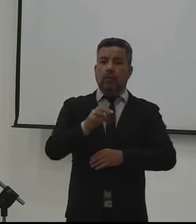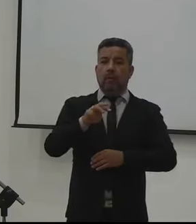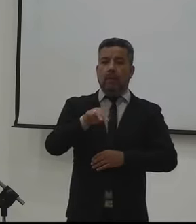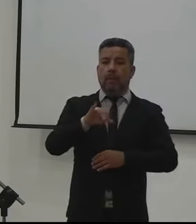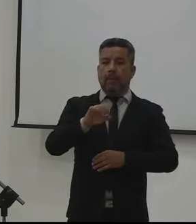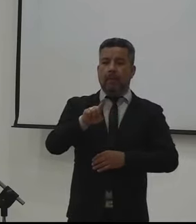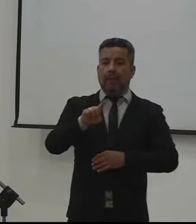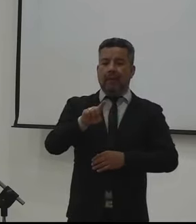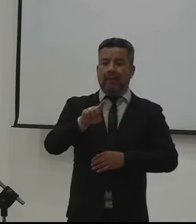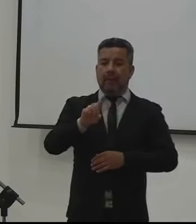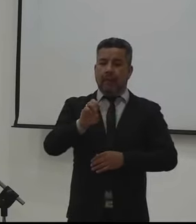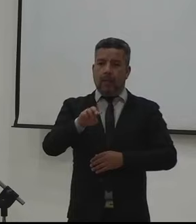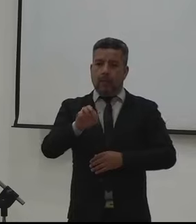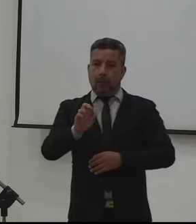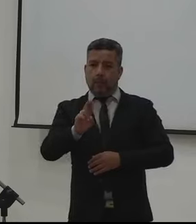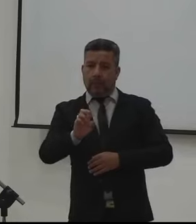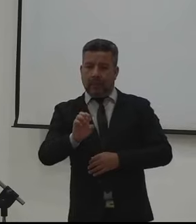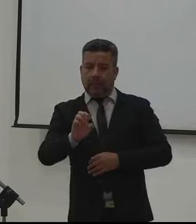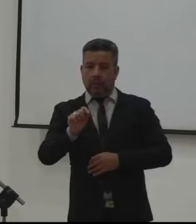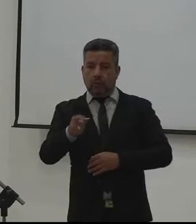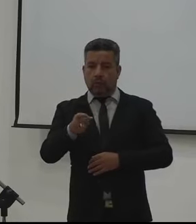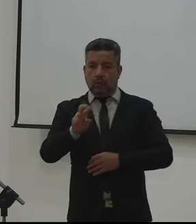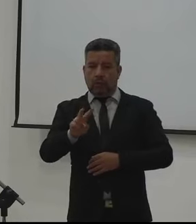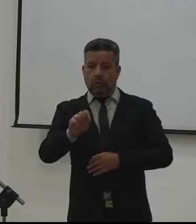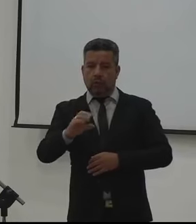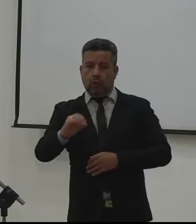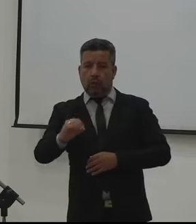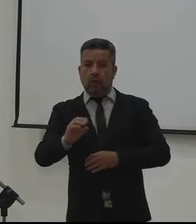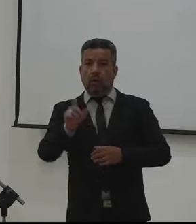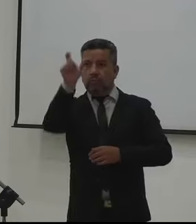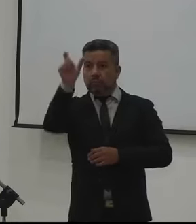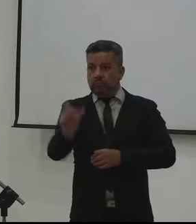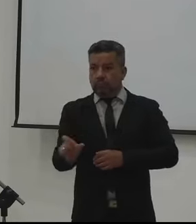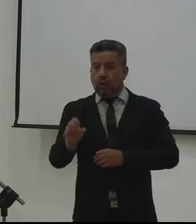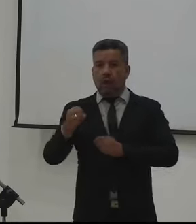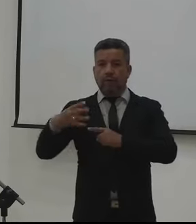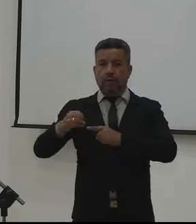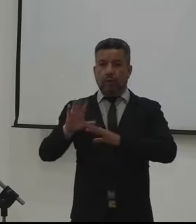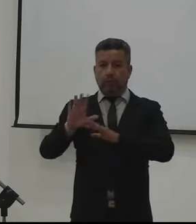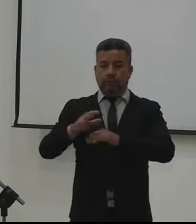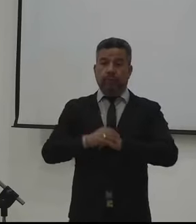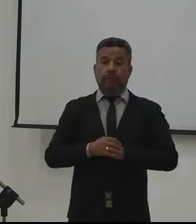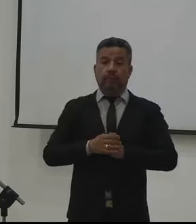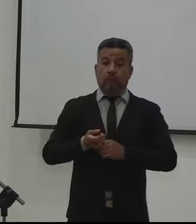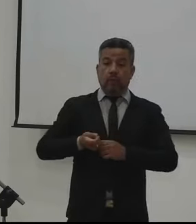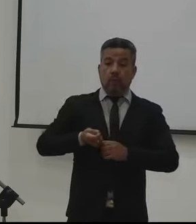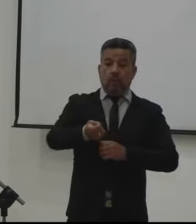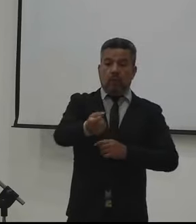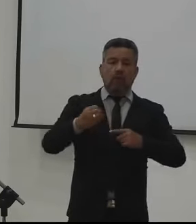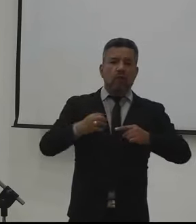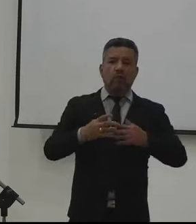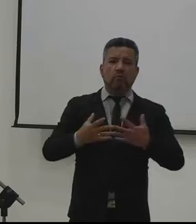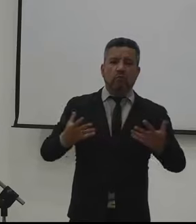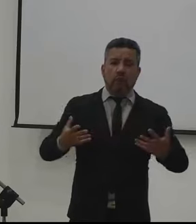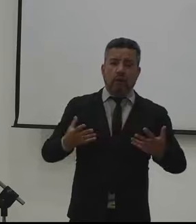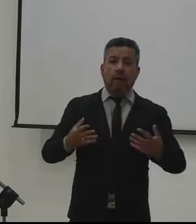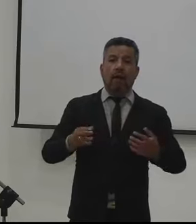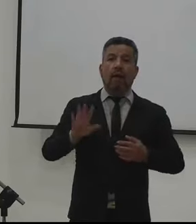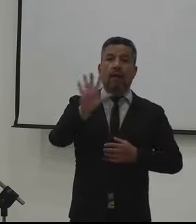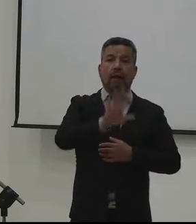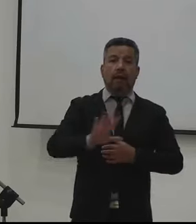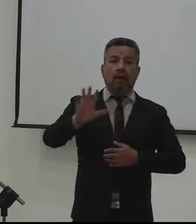www.mindeporte.gov.co en la sección de foros le recordamos que el próximo foro